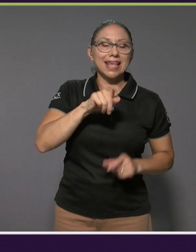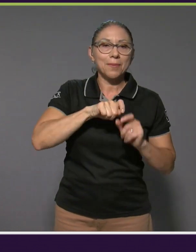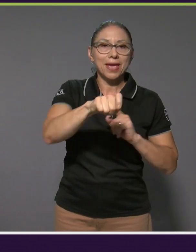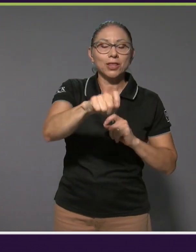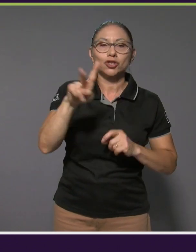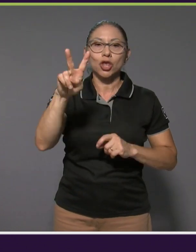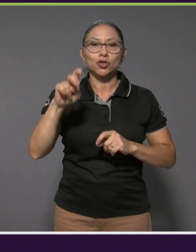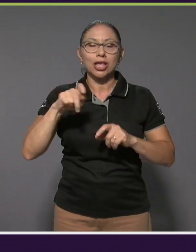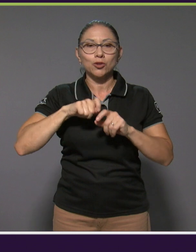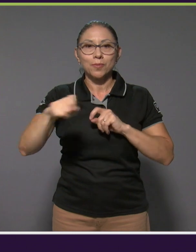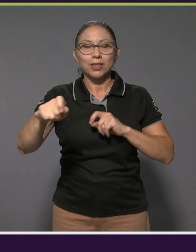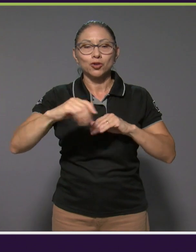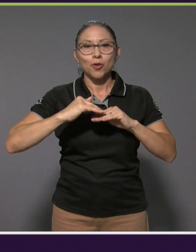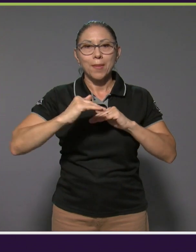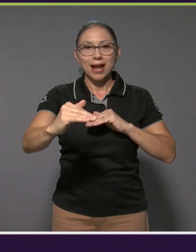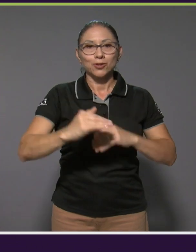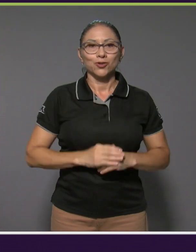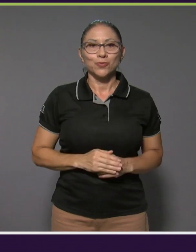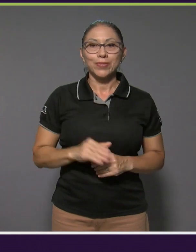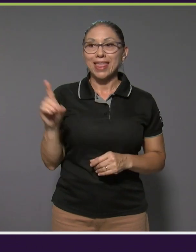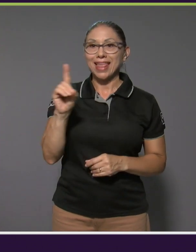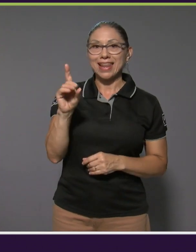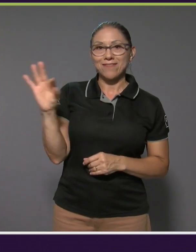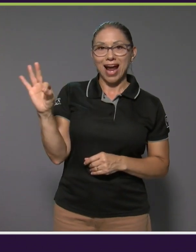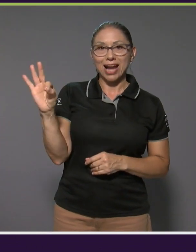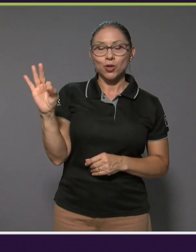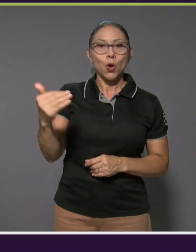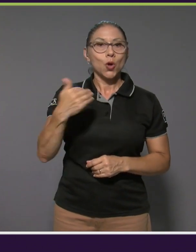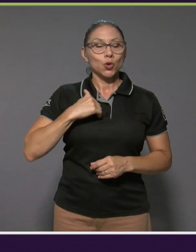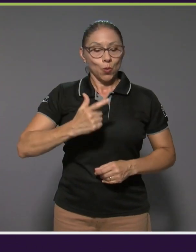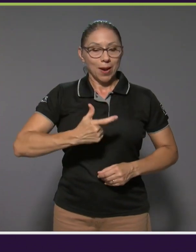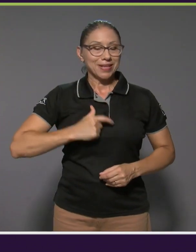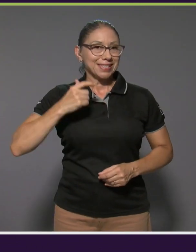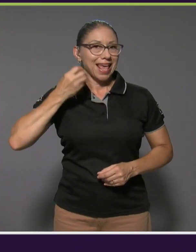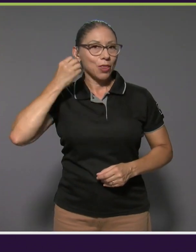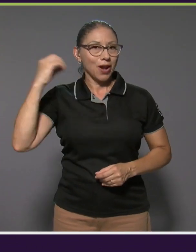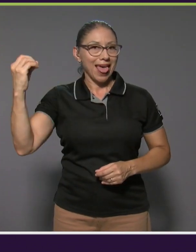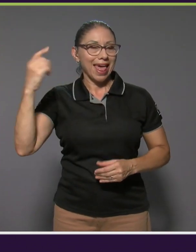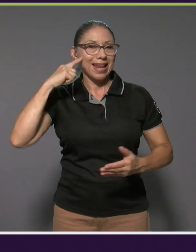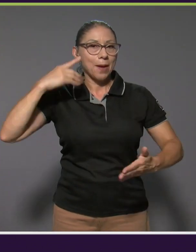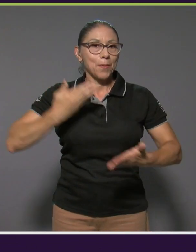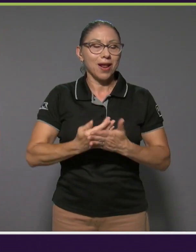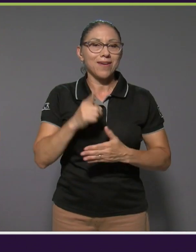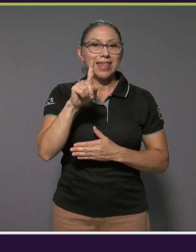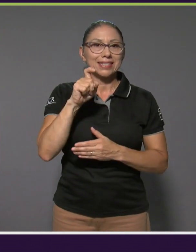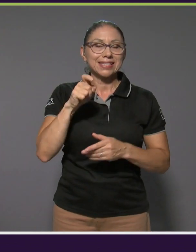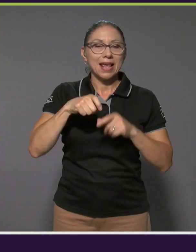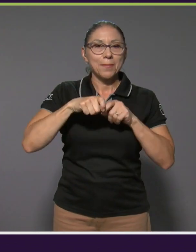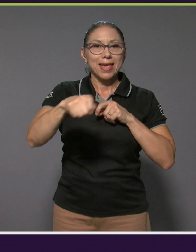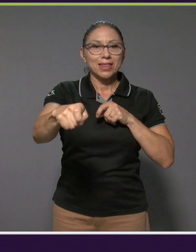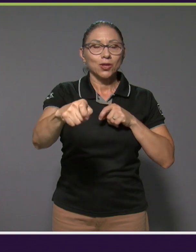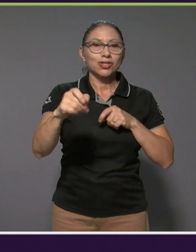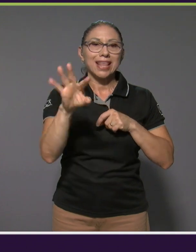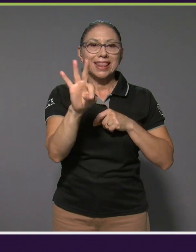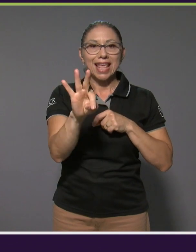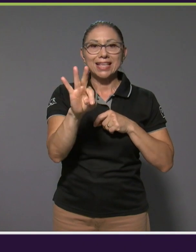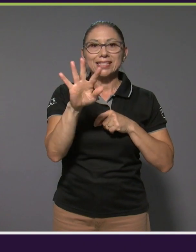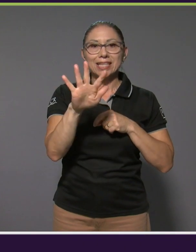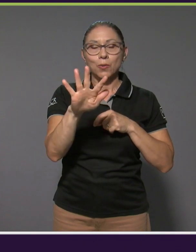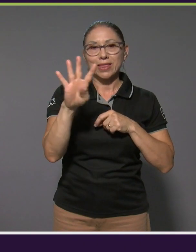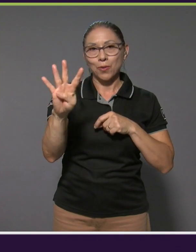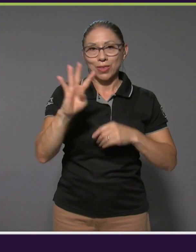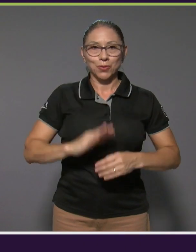200 metros planos. Daniel Fajardo se llevó la presea dorada en la prueba de los 100 metros de la categoría T54.